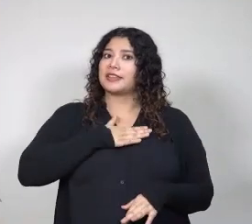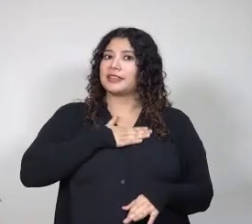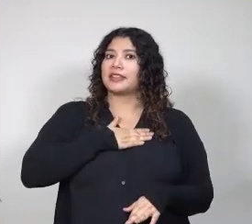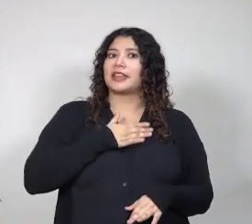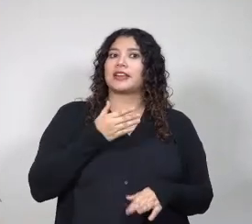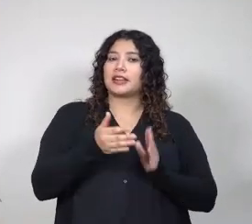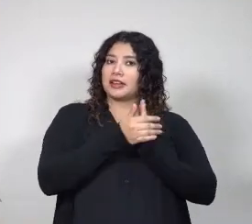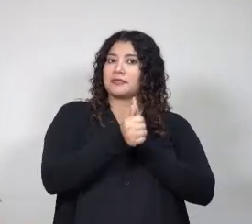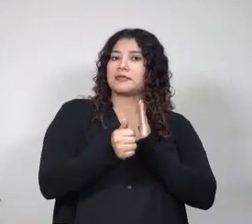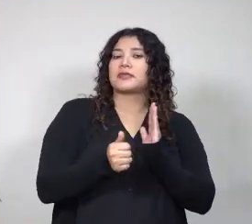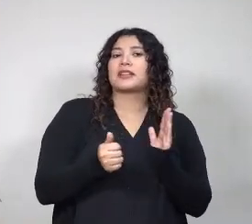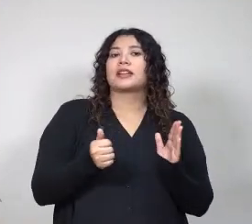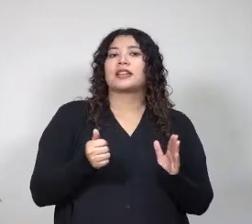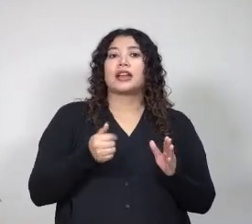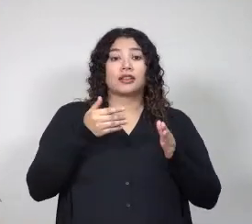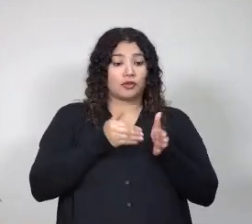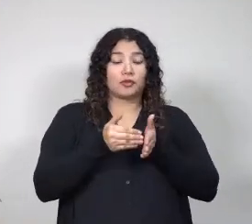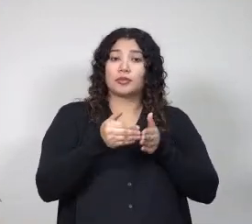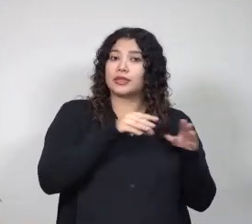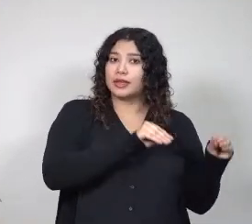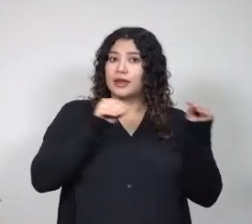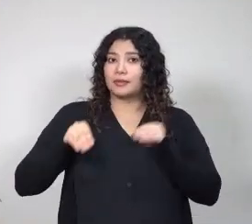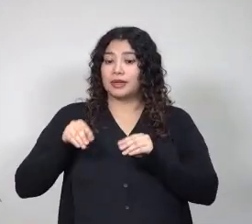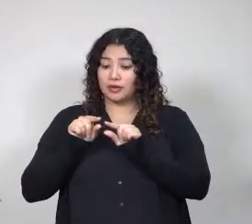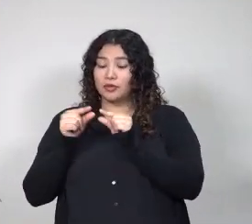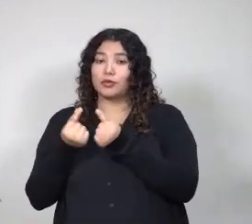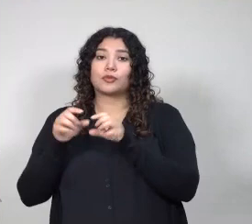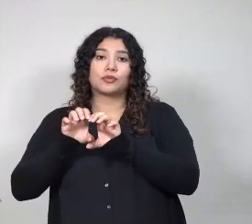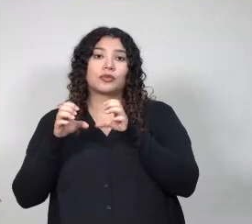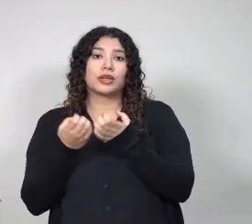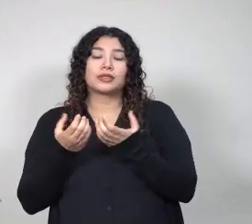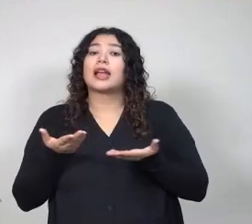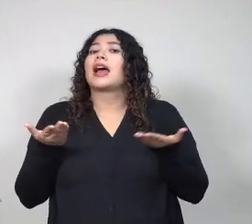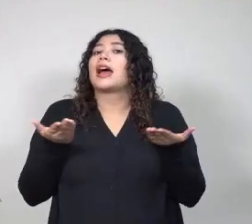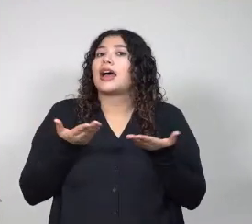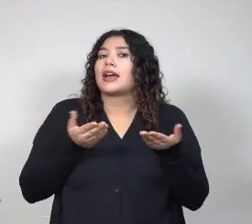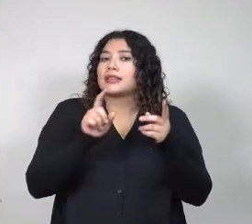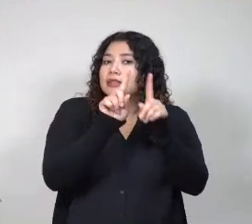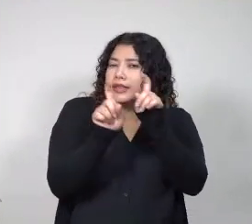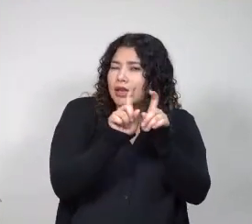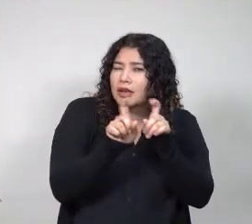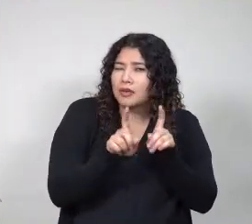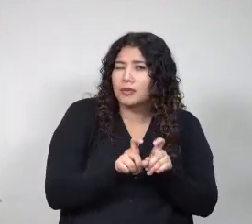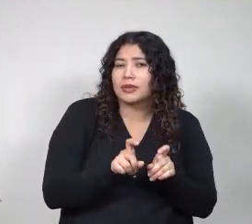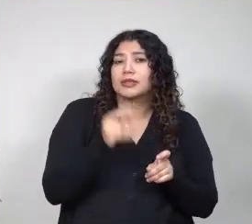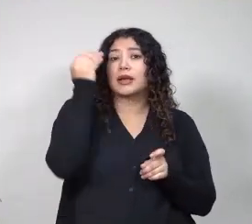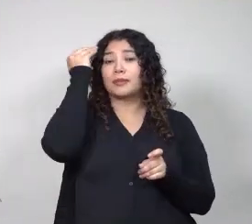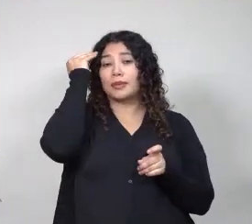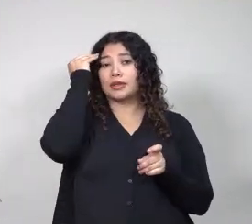están empezando a aplicarlas en su grupo de clase, pasando encuestas para reconocer dentro de su